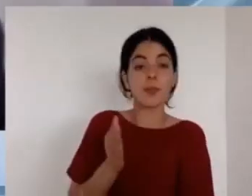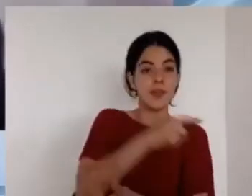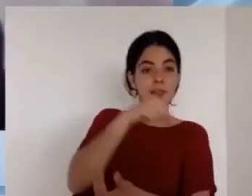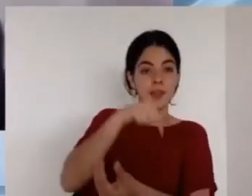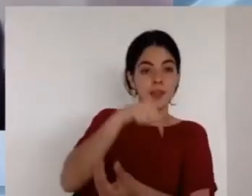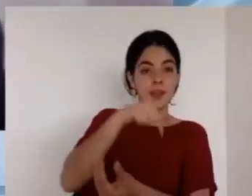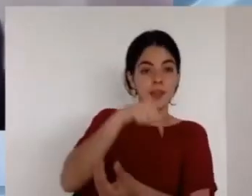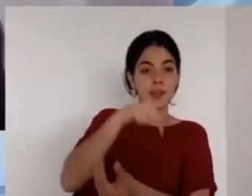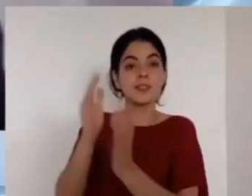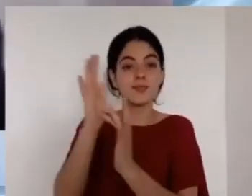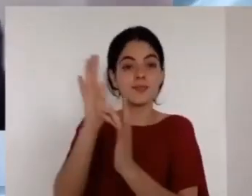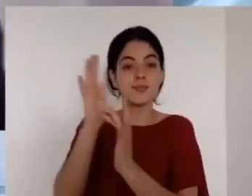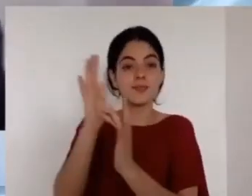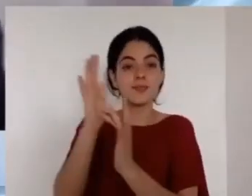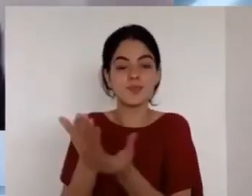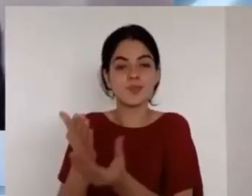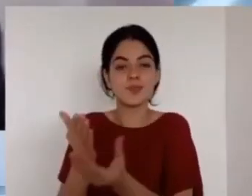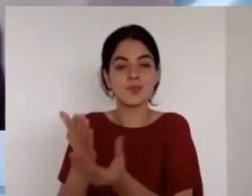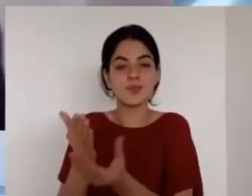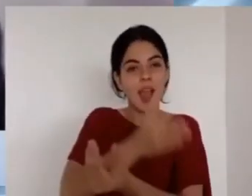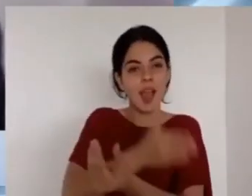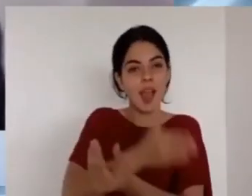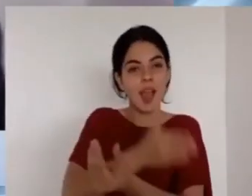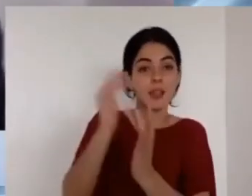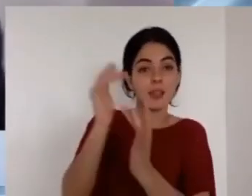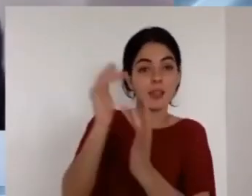lo que el señor dijo